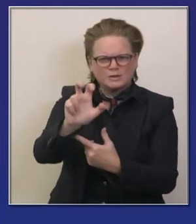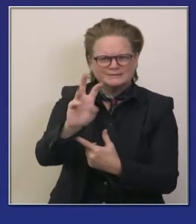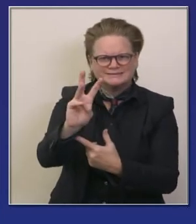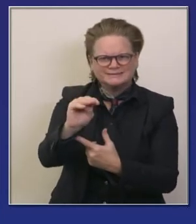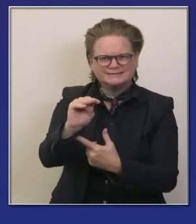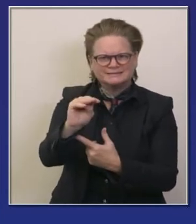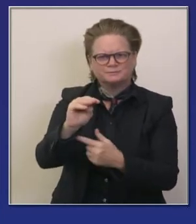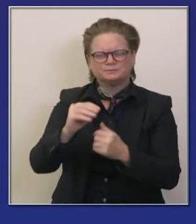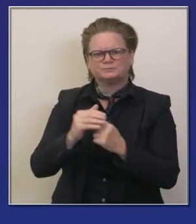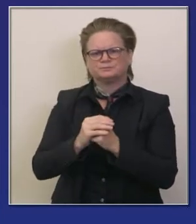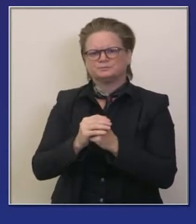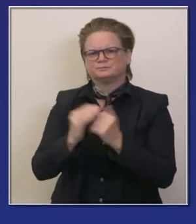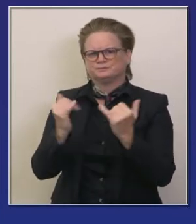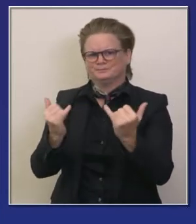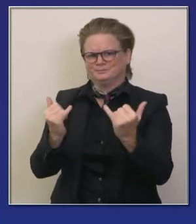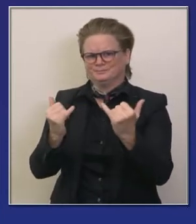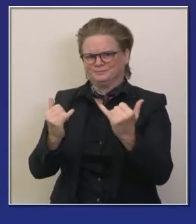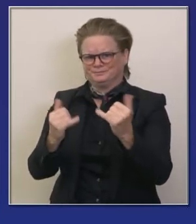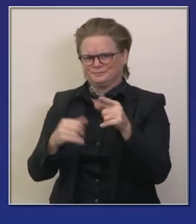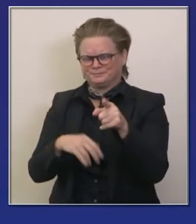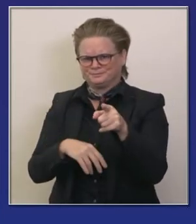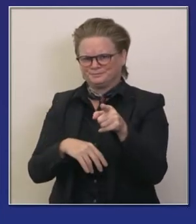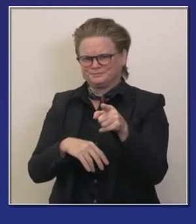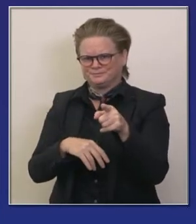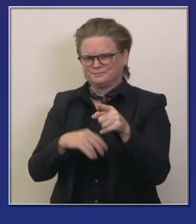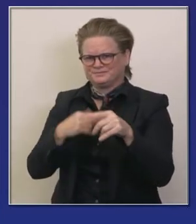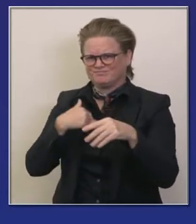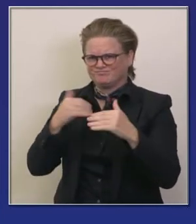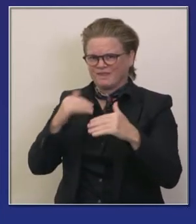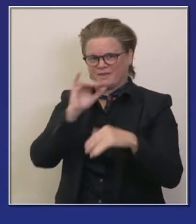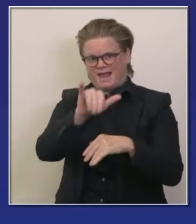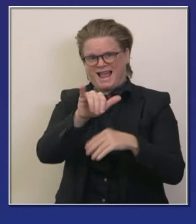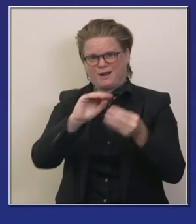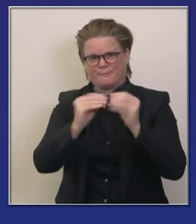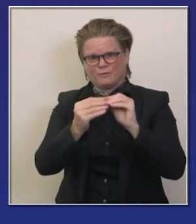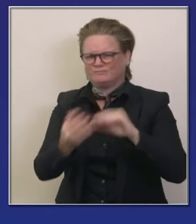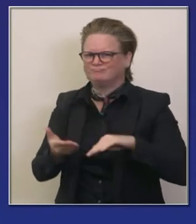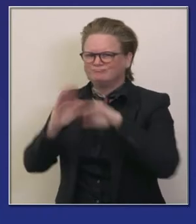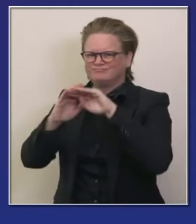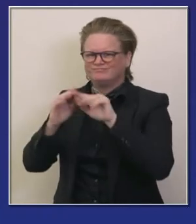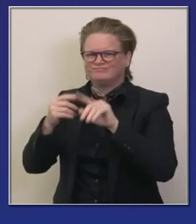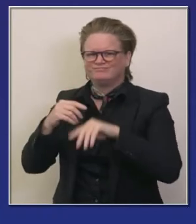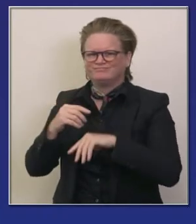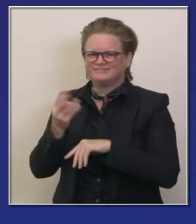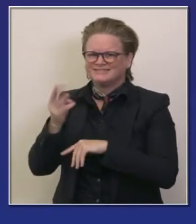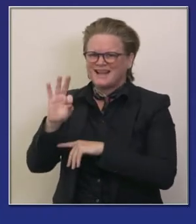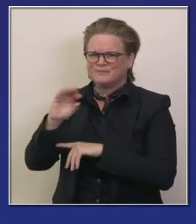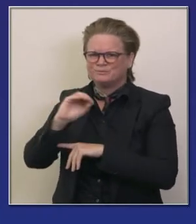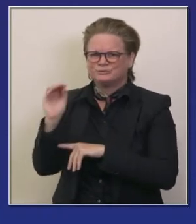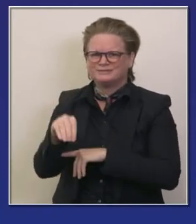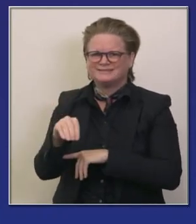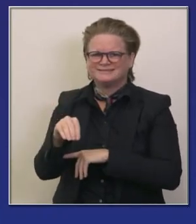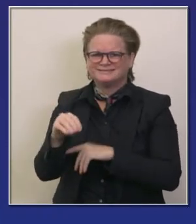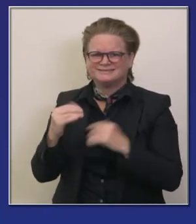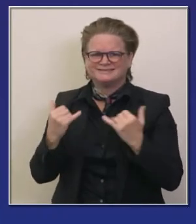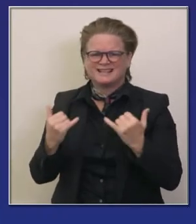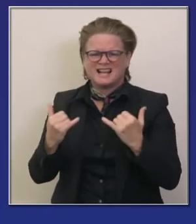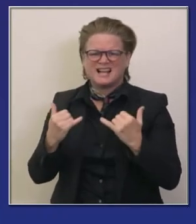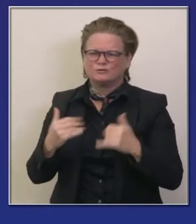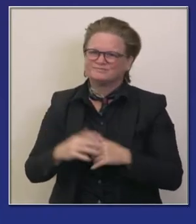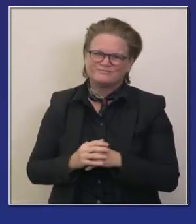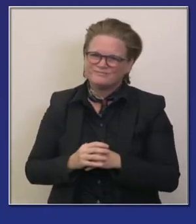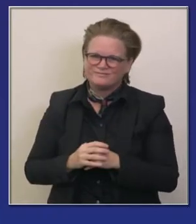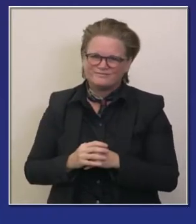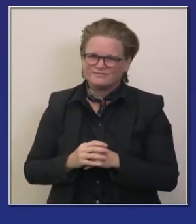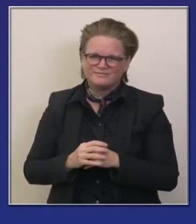centenares de individuos han vimos hemos visto un aumento del 69 por ciento en la el índice de